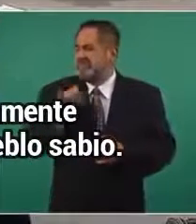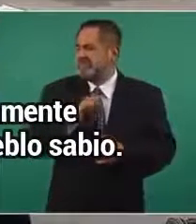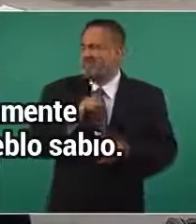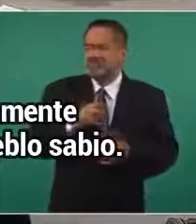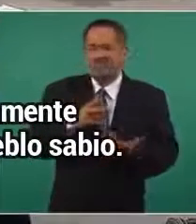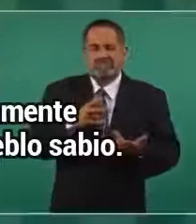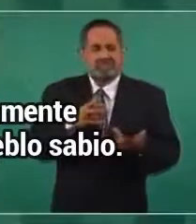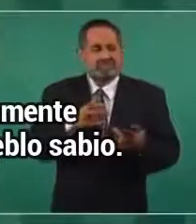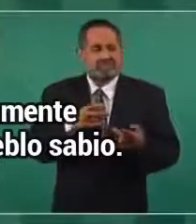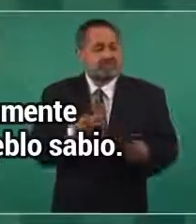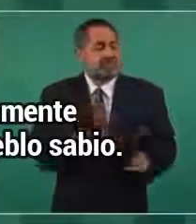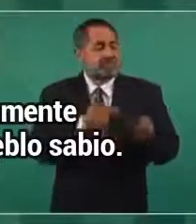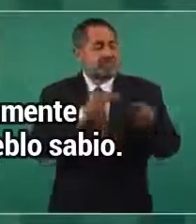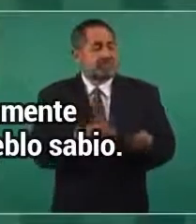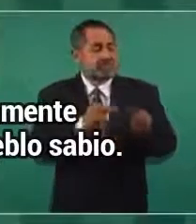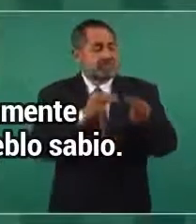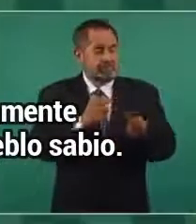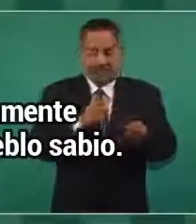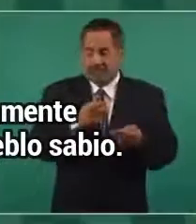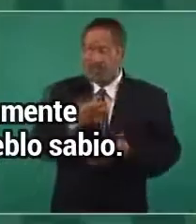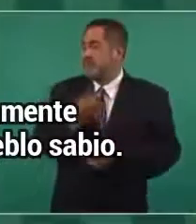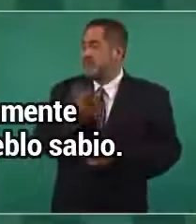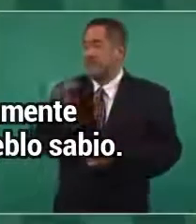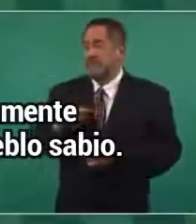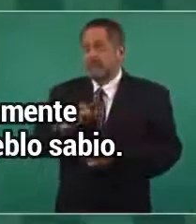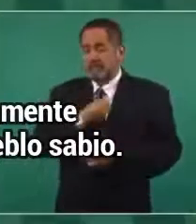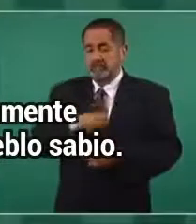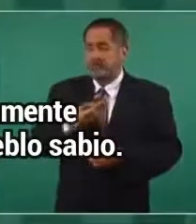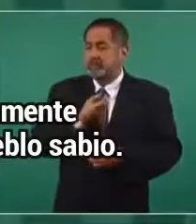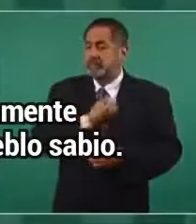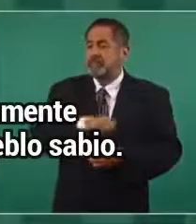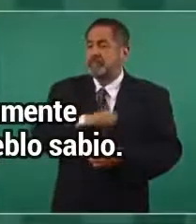traficar con la vida de los seres humanos.